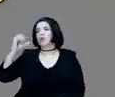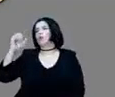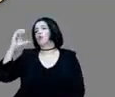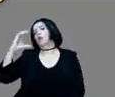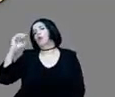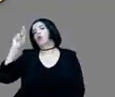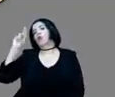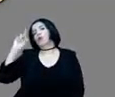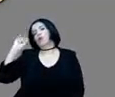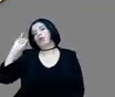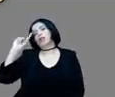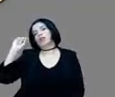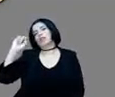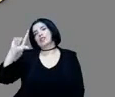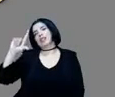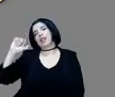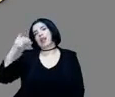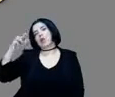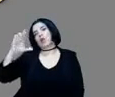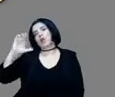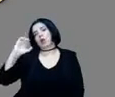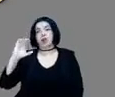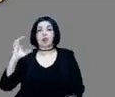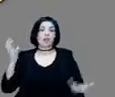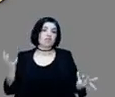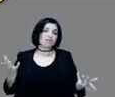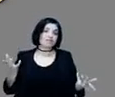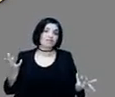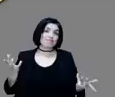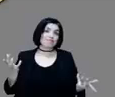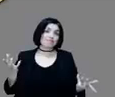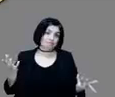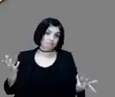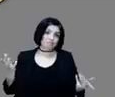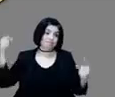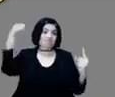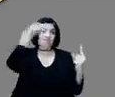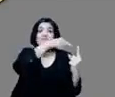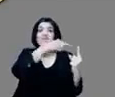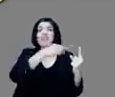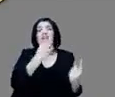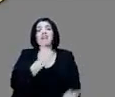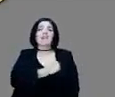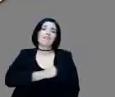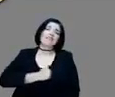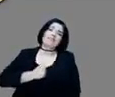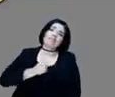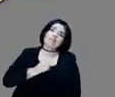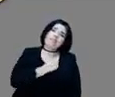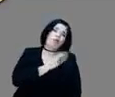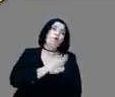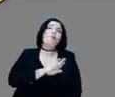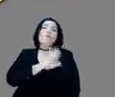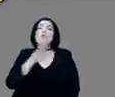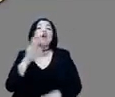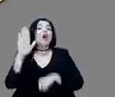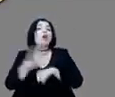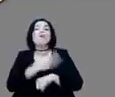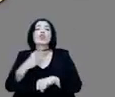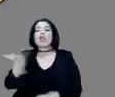Cuitláhuac, pues, desafortunadamente va a morir por la viruela, pero, pues,